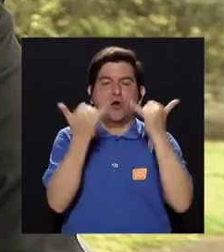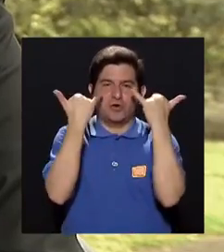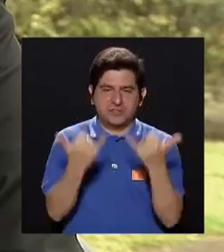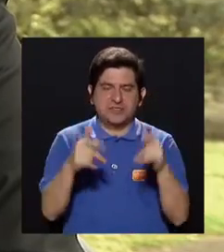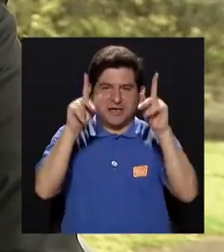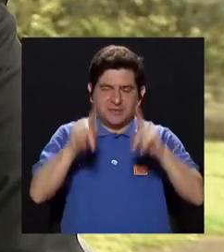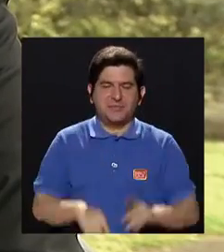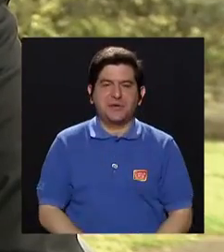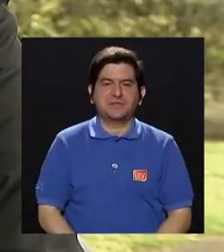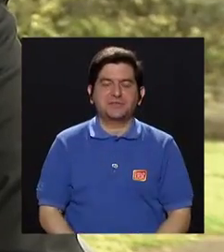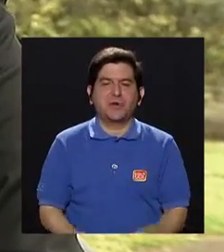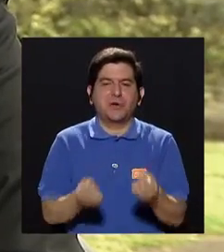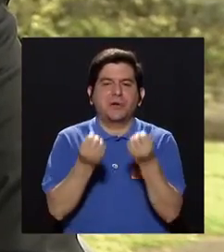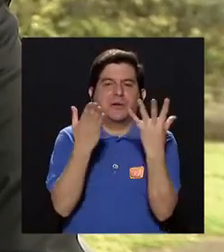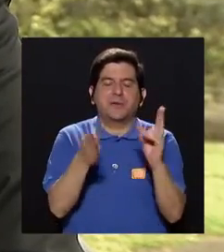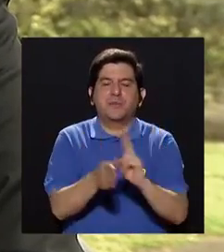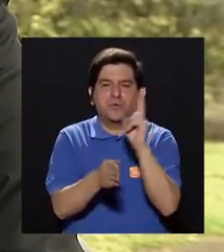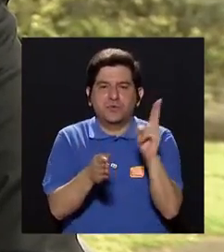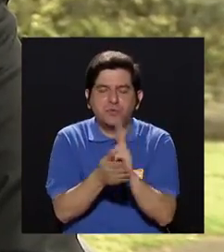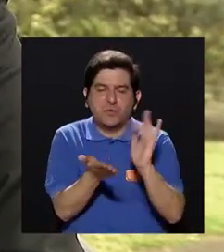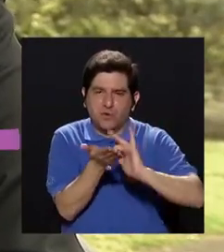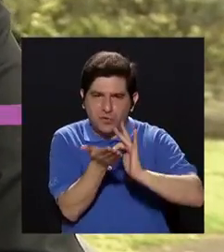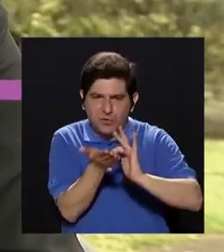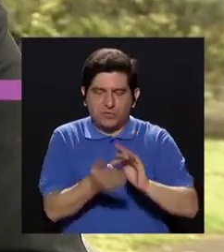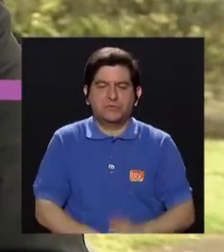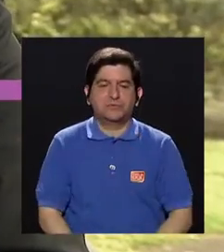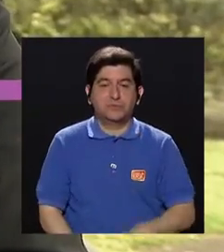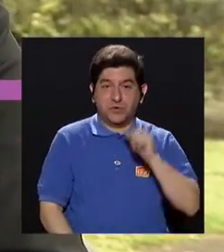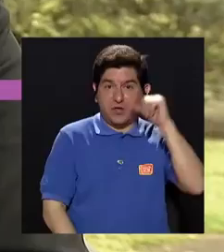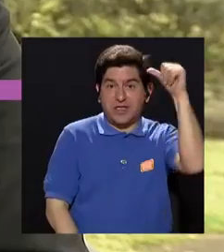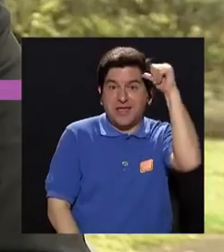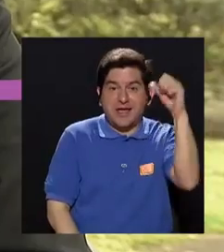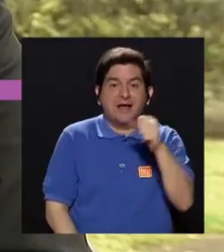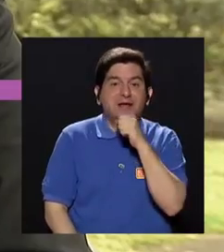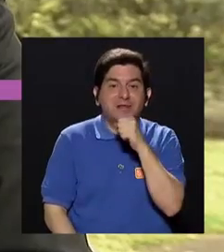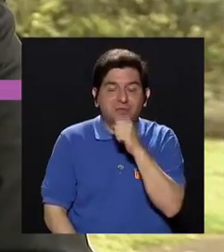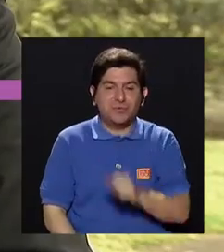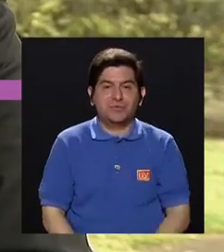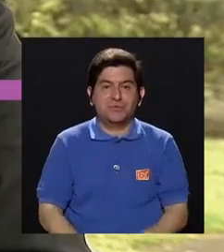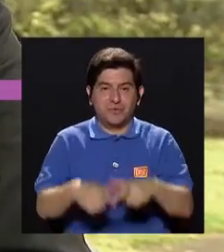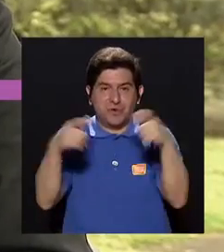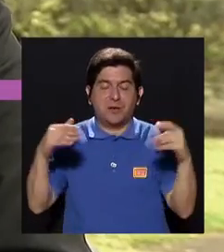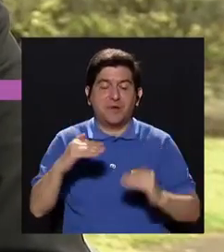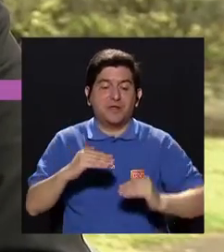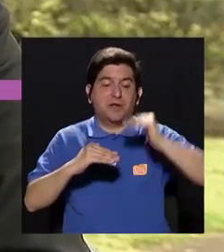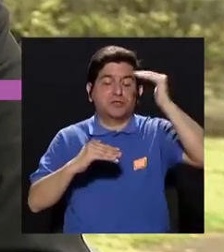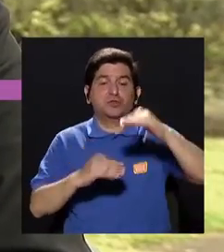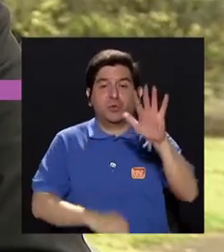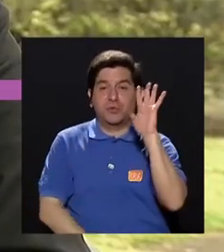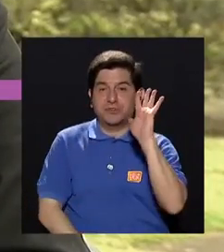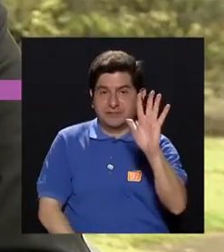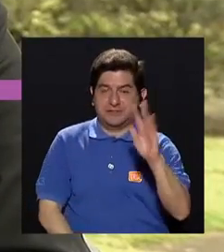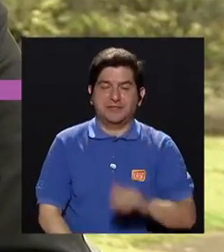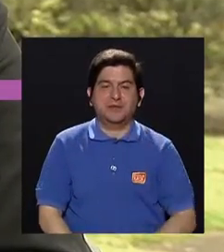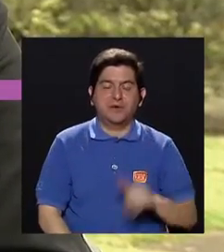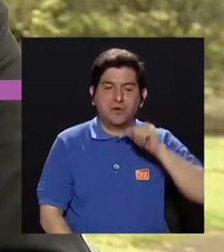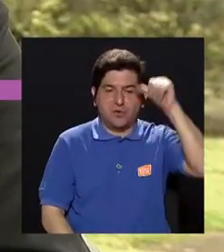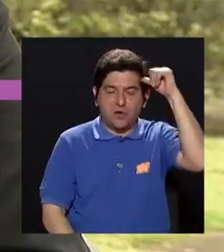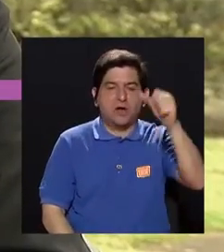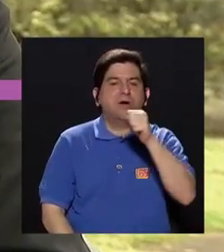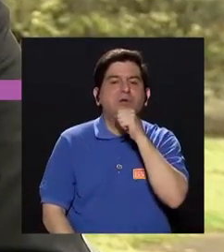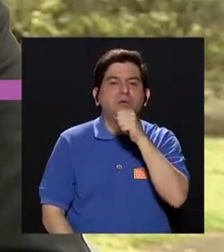medicamentos ya es una persona polimedicada. Y en el adulto mayor, en ocasiones, como la mayoría van a tomar más de cinco,